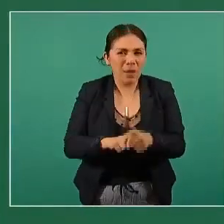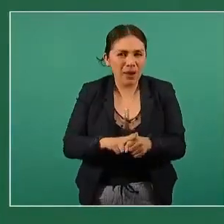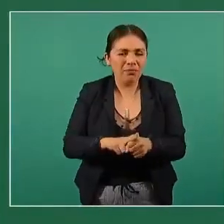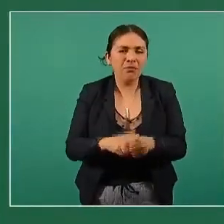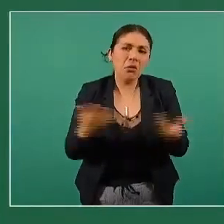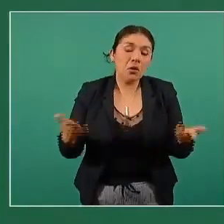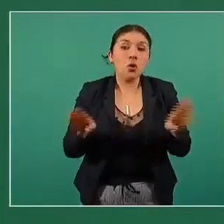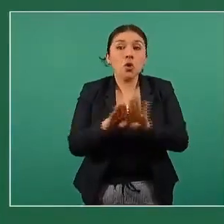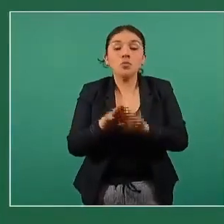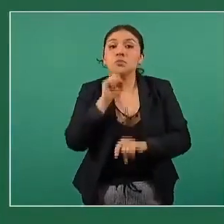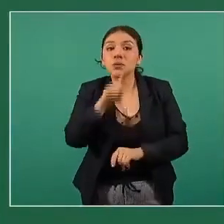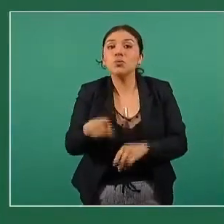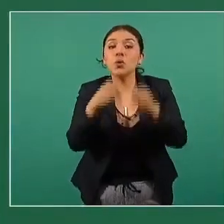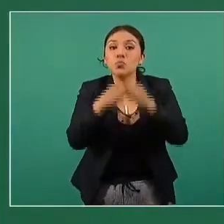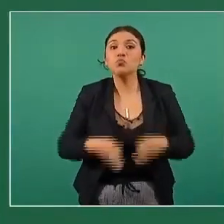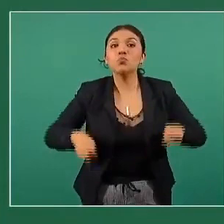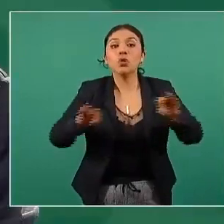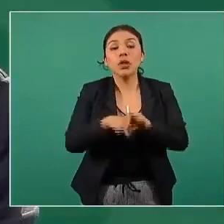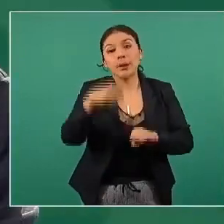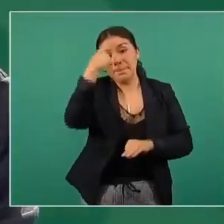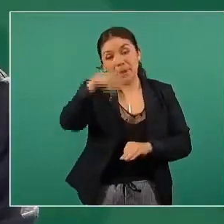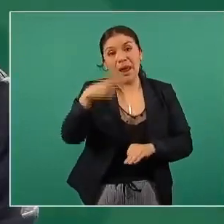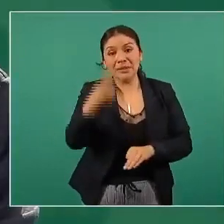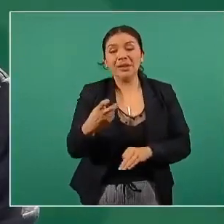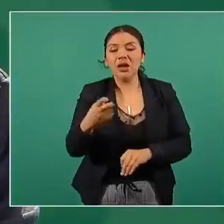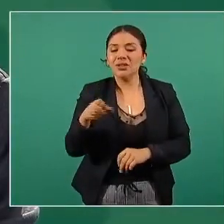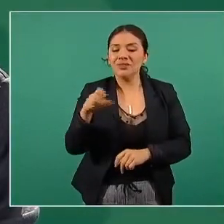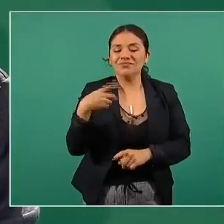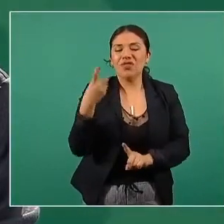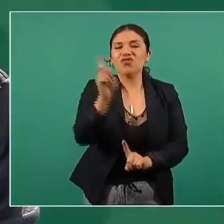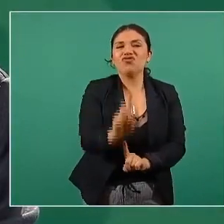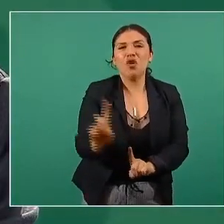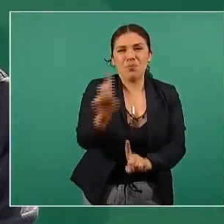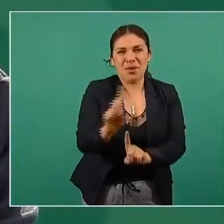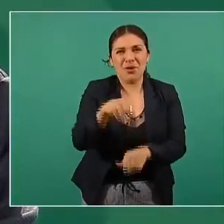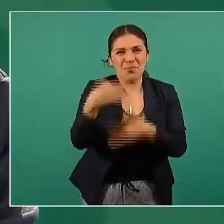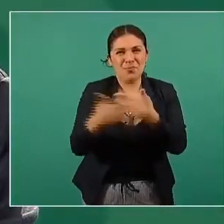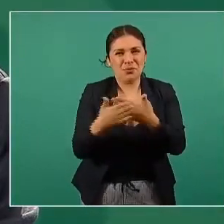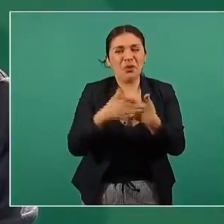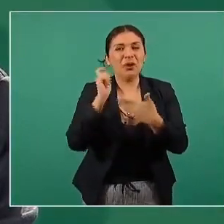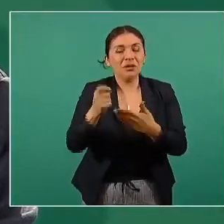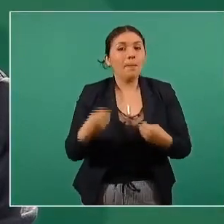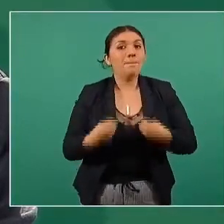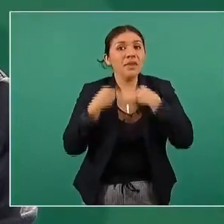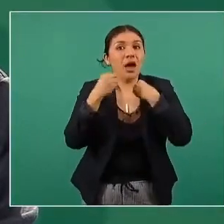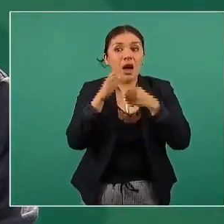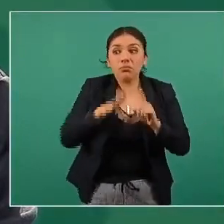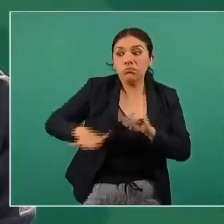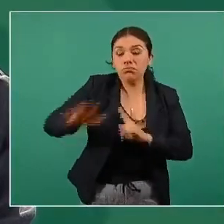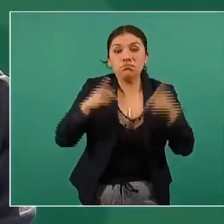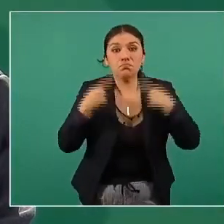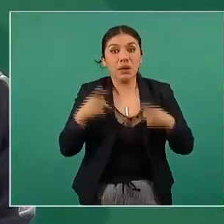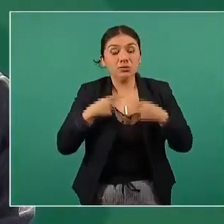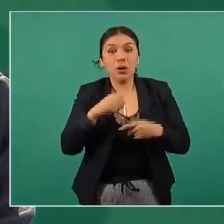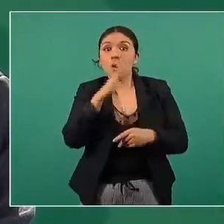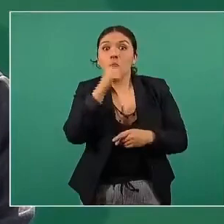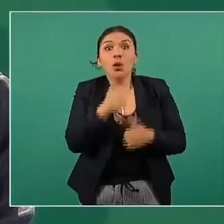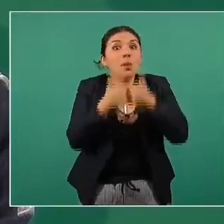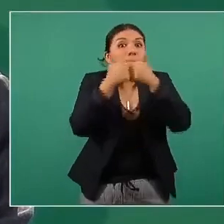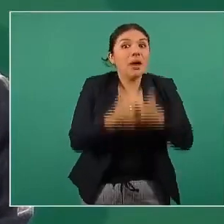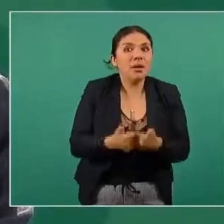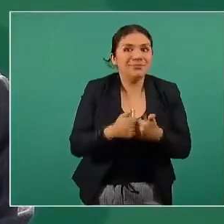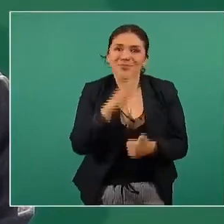importante, jornada de este fin de semana, del domingo, esta vida pública no se puede detener. Esto incluye